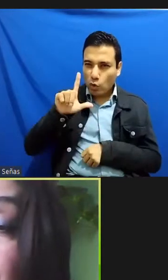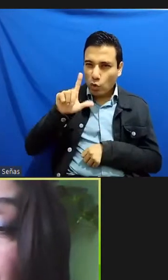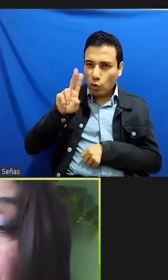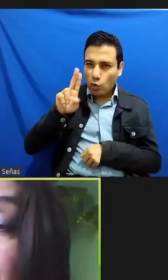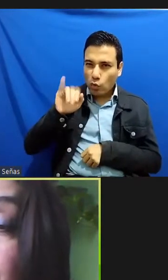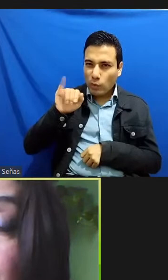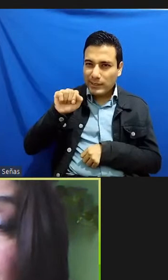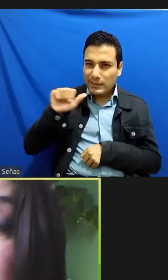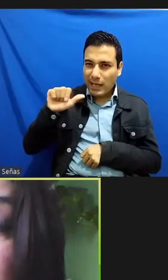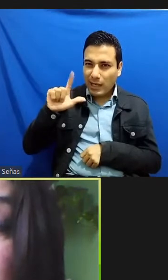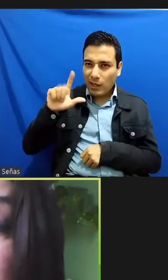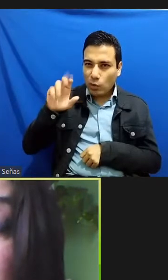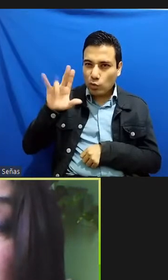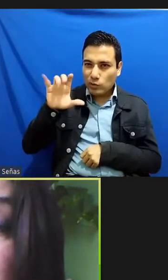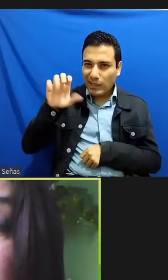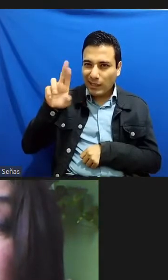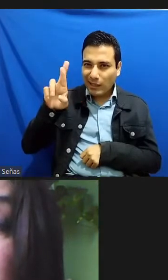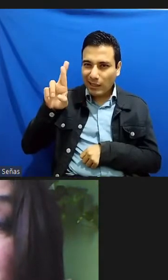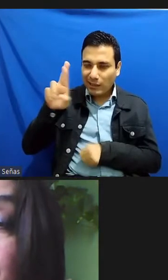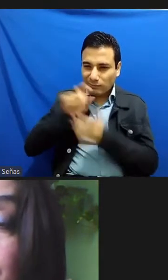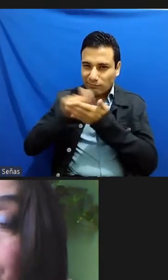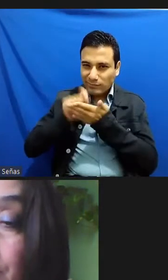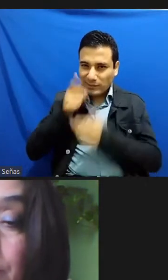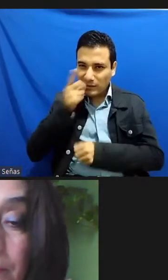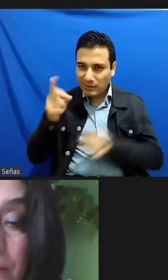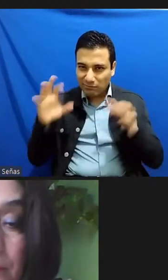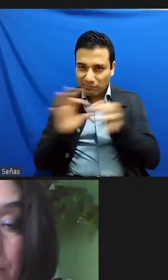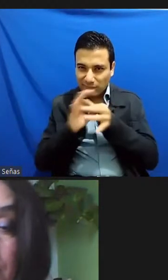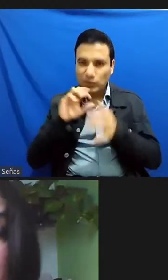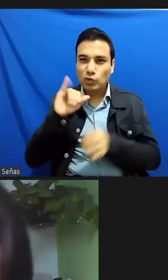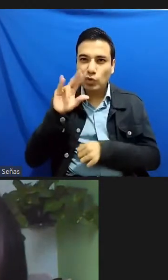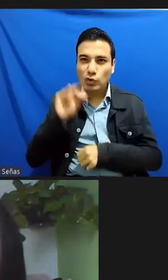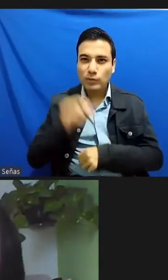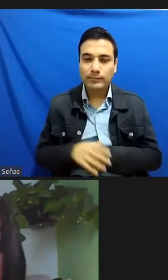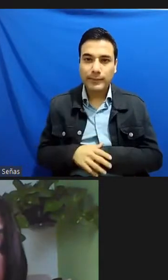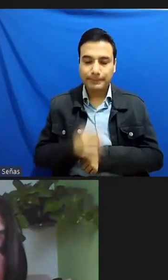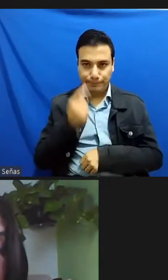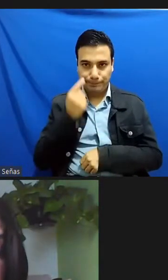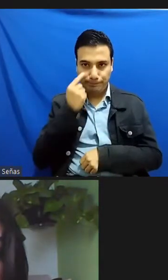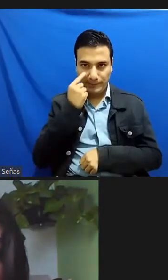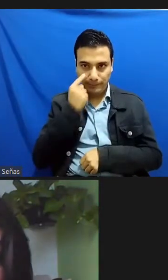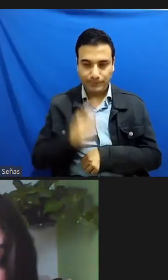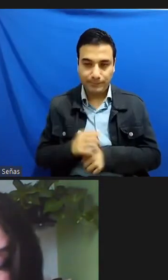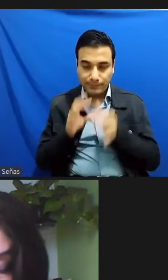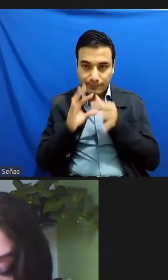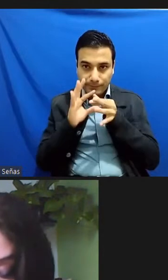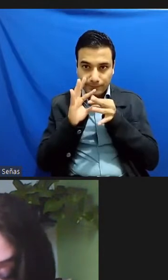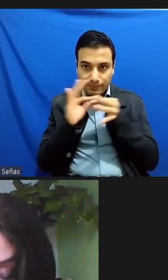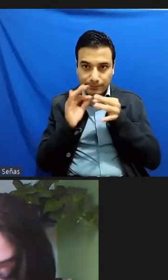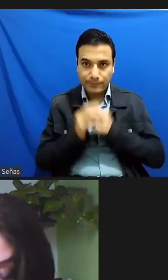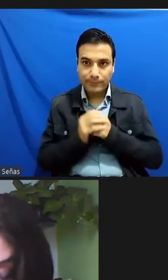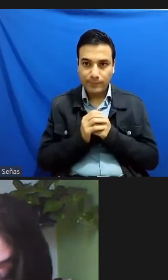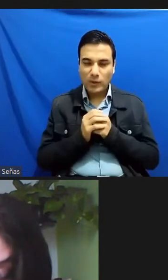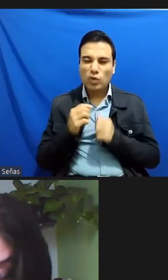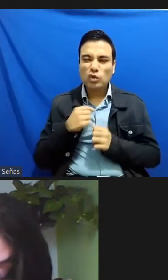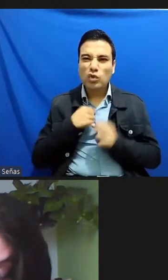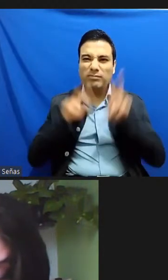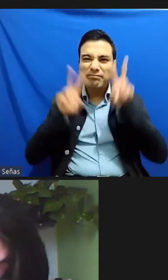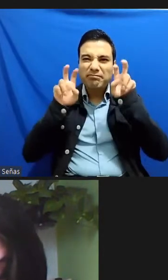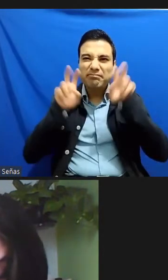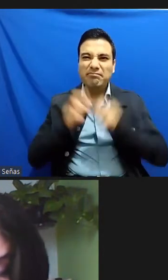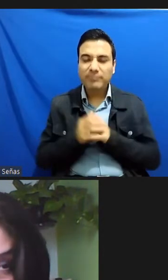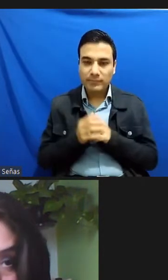bueno yo me refería a estos genocidios contemporáneos